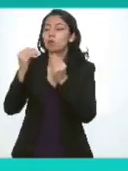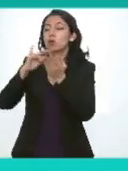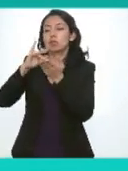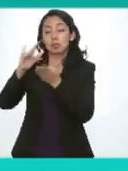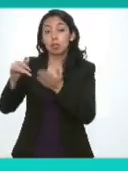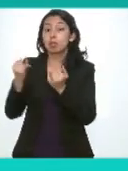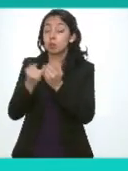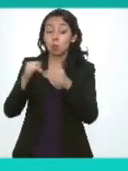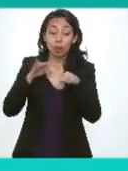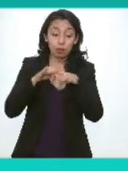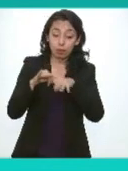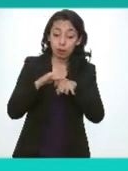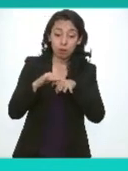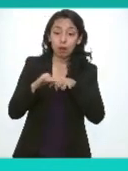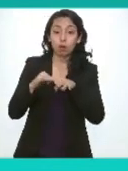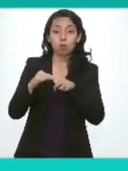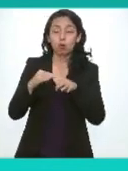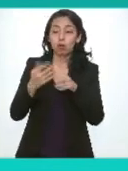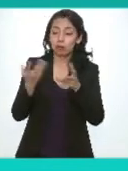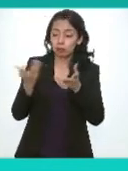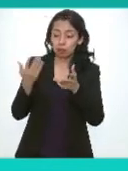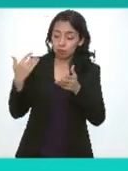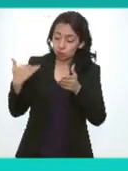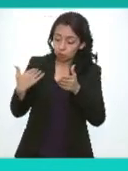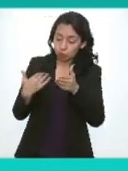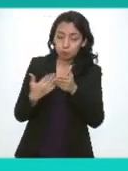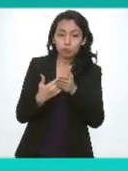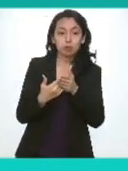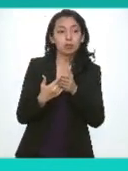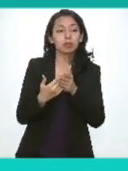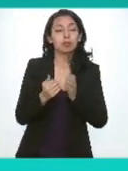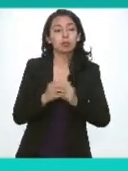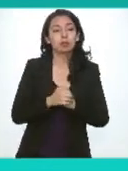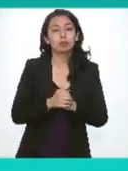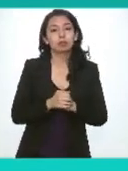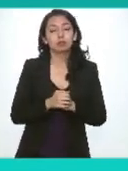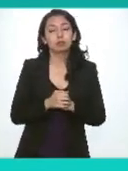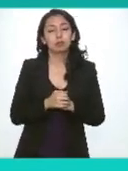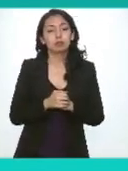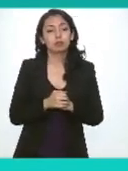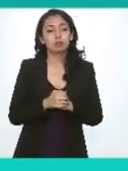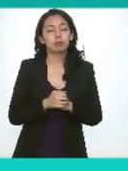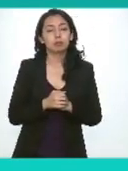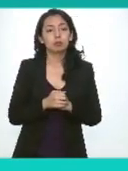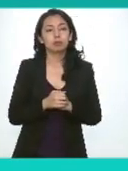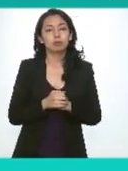el trabajo que se fue mostrando durante todo lo que es la